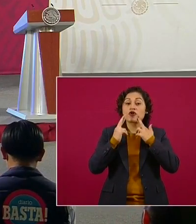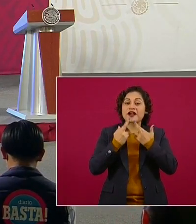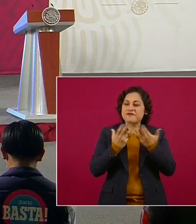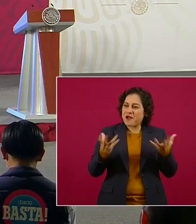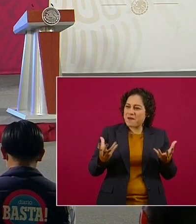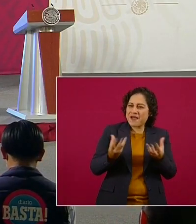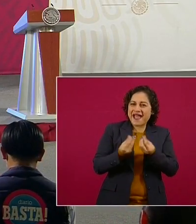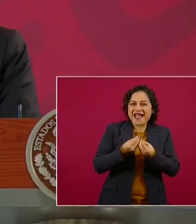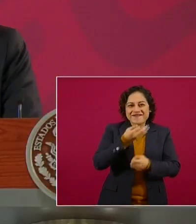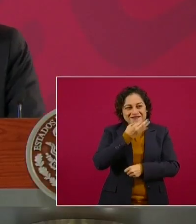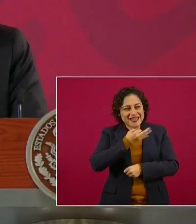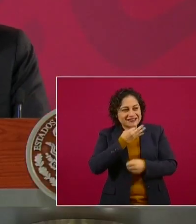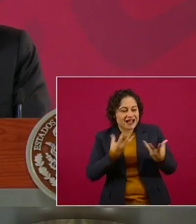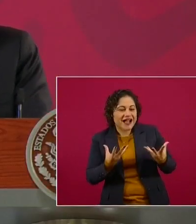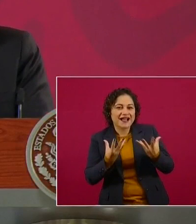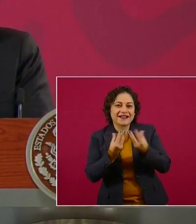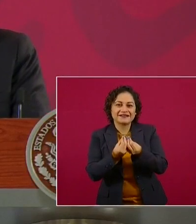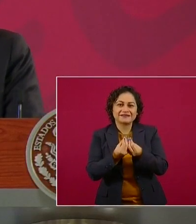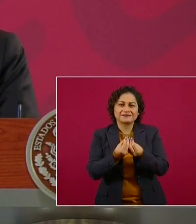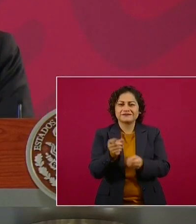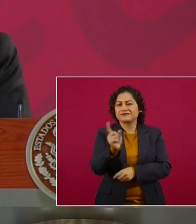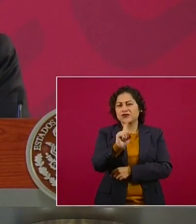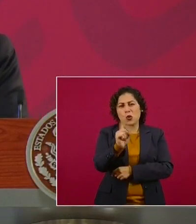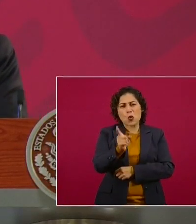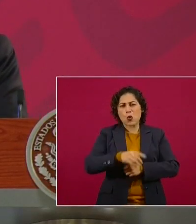todo esto es voluntario,